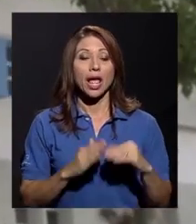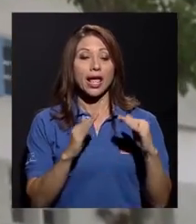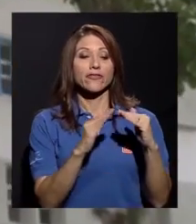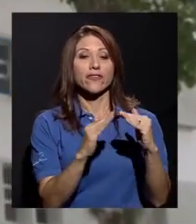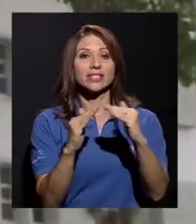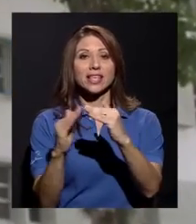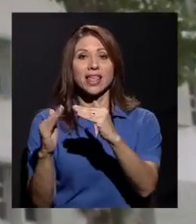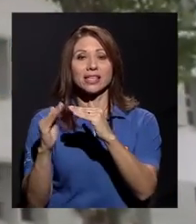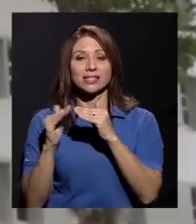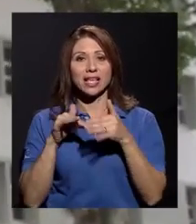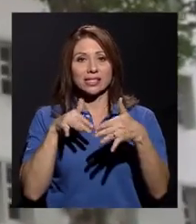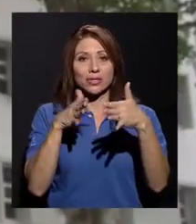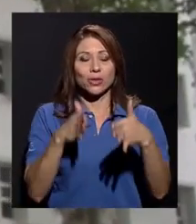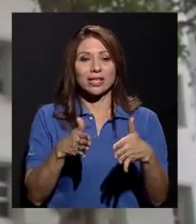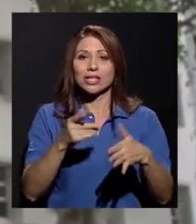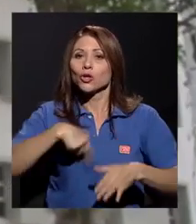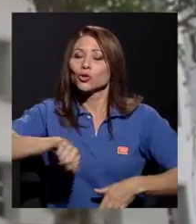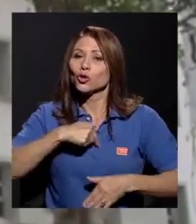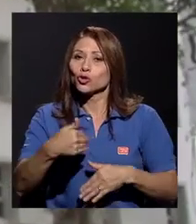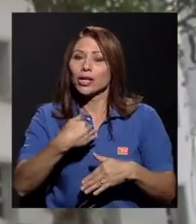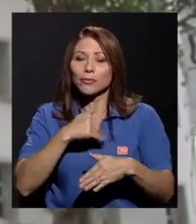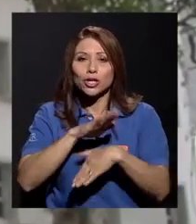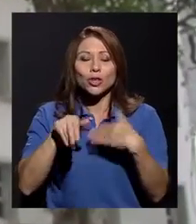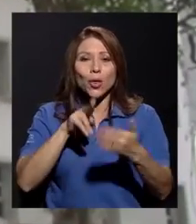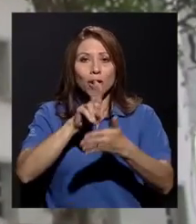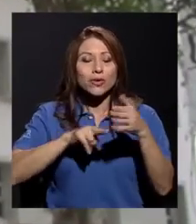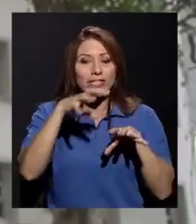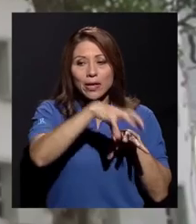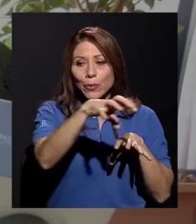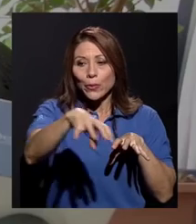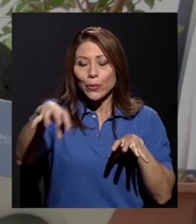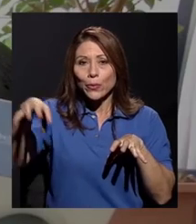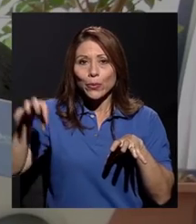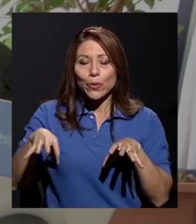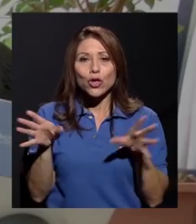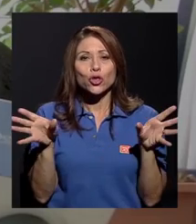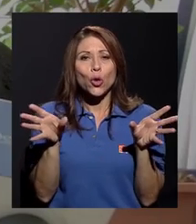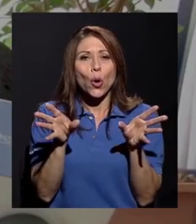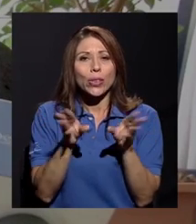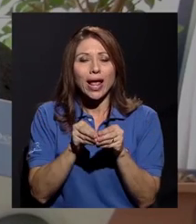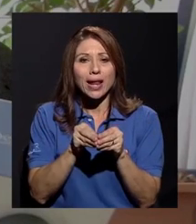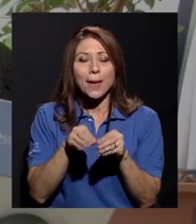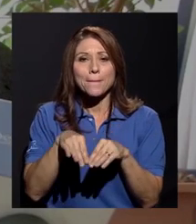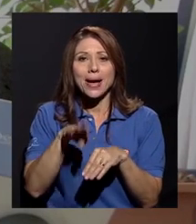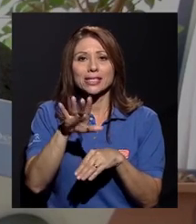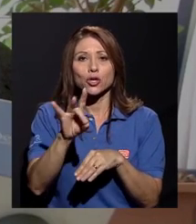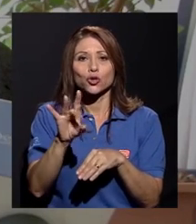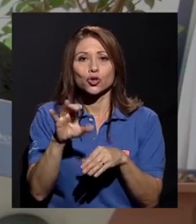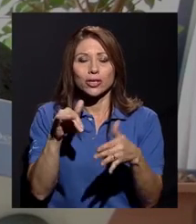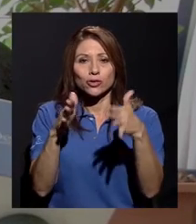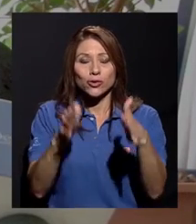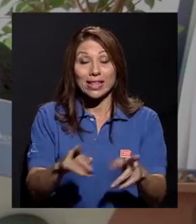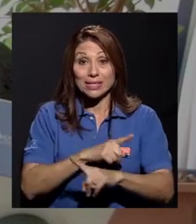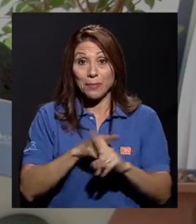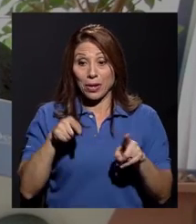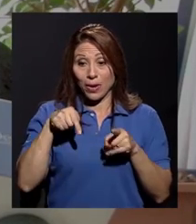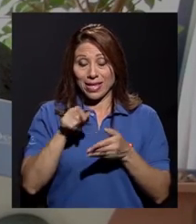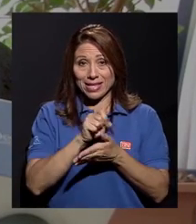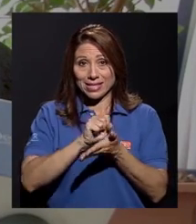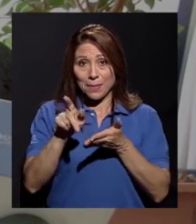Nosotros tenemos residencias en todas las sedes de la universidad, en total son más de 800 estudiantes, pero en el Rodrigo Facio nosotros tenemos